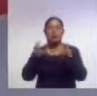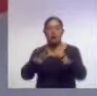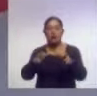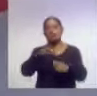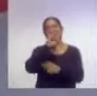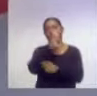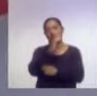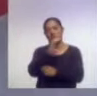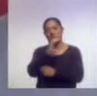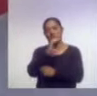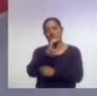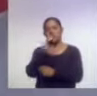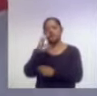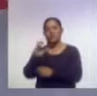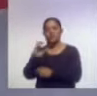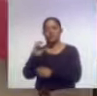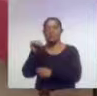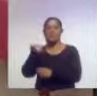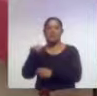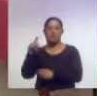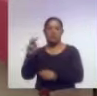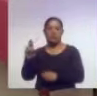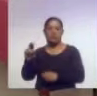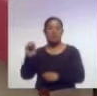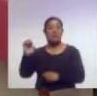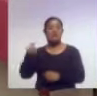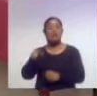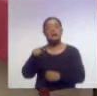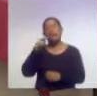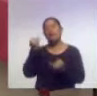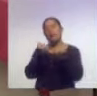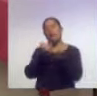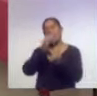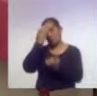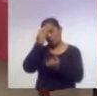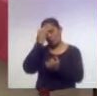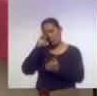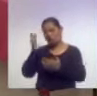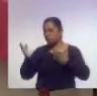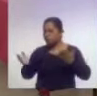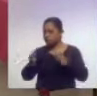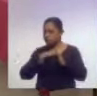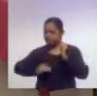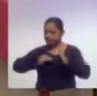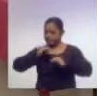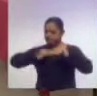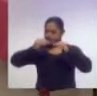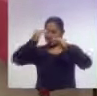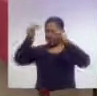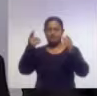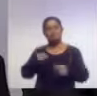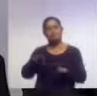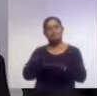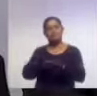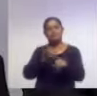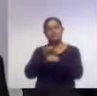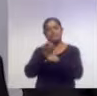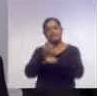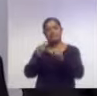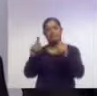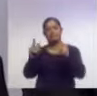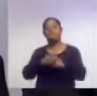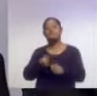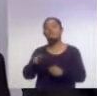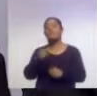Ciudadano de Mejora Regulatoria en el Estado, donde también se dieron a conocer los avances y retos de su implementación en la entidad. El secretario de